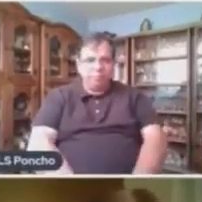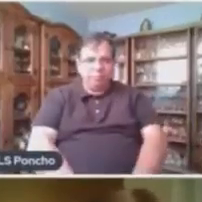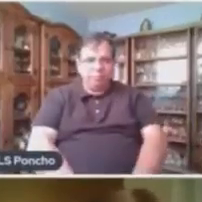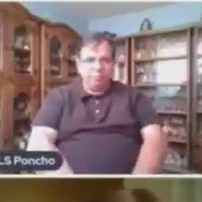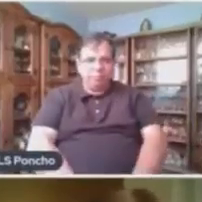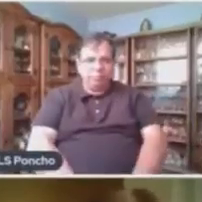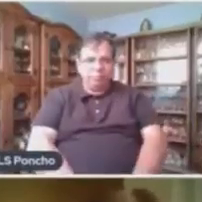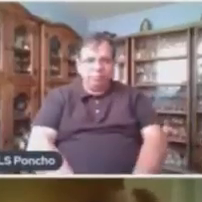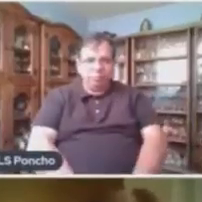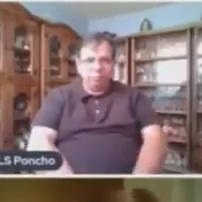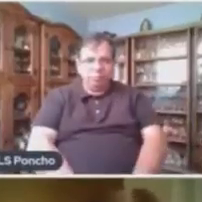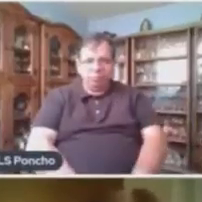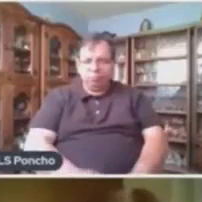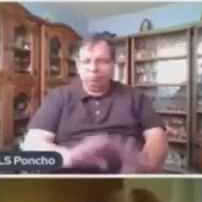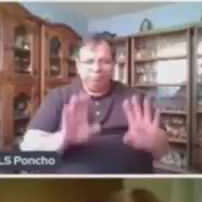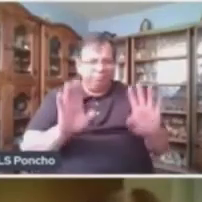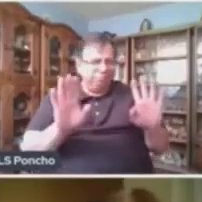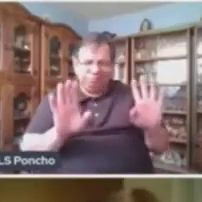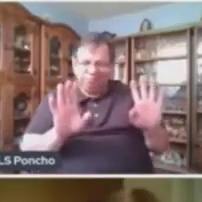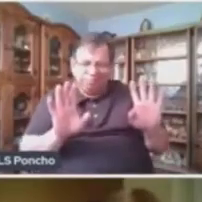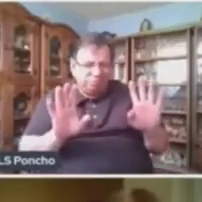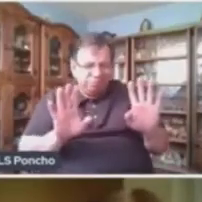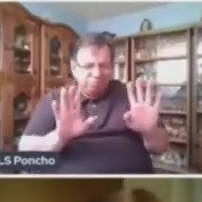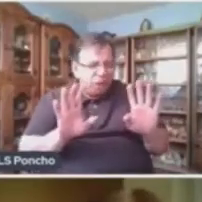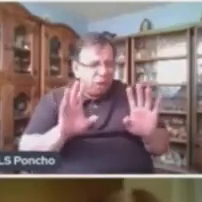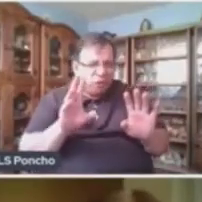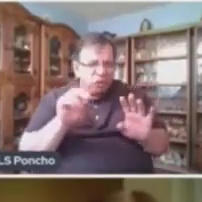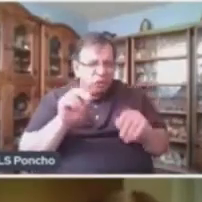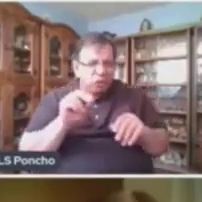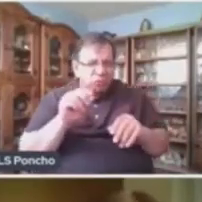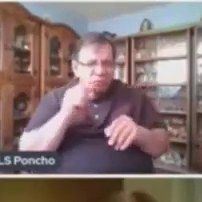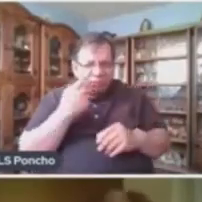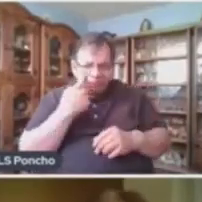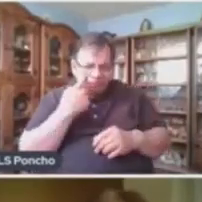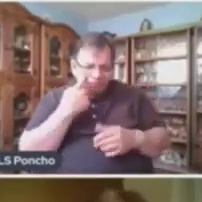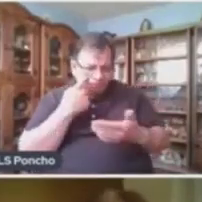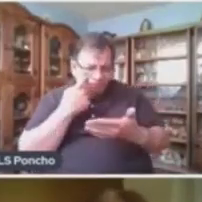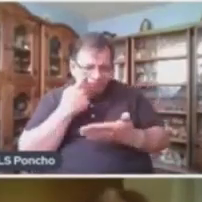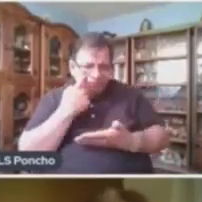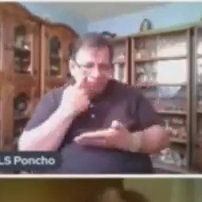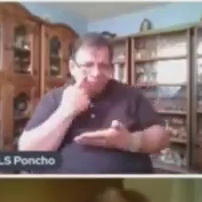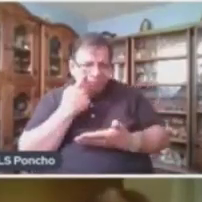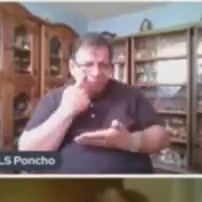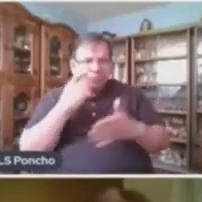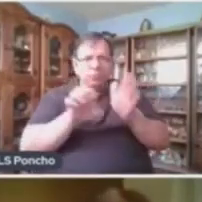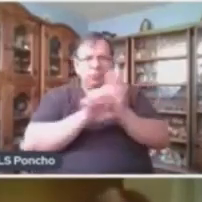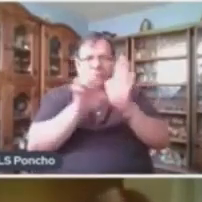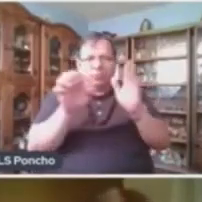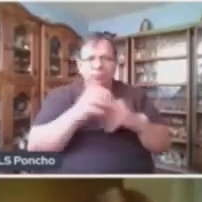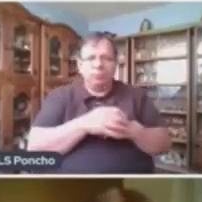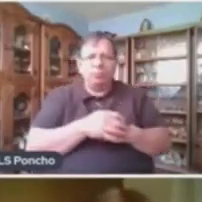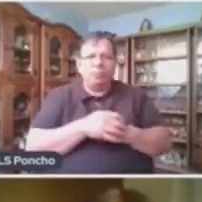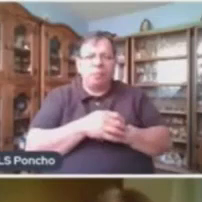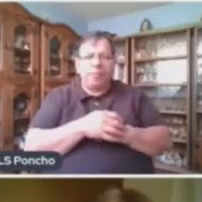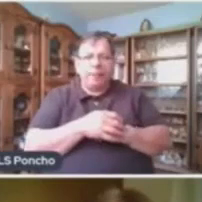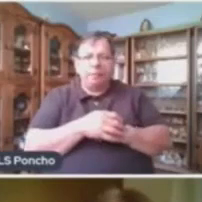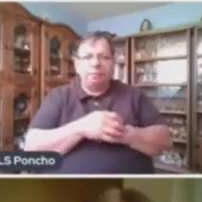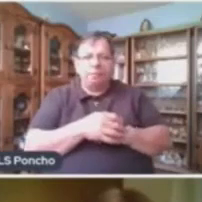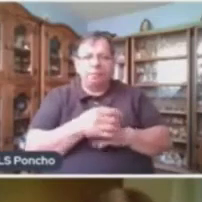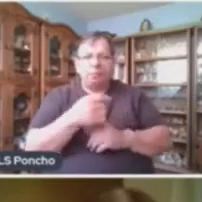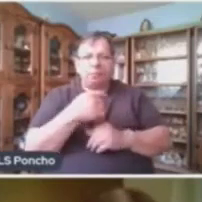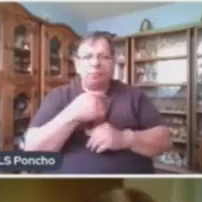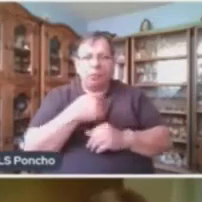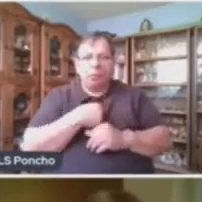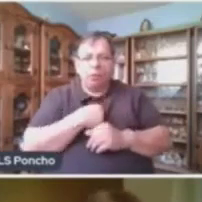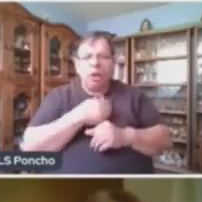No, hasta ahorita. A ver, déjenme ver. Por ejemplo, si yo escribiera lo que